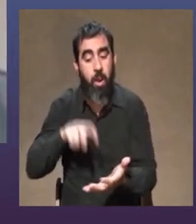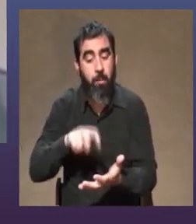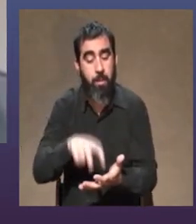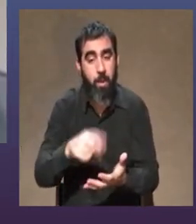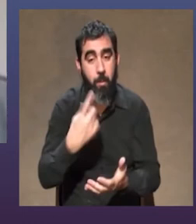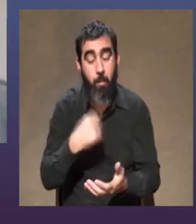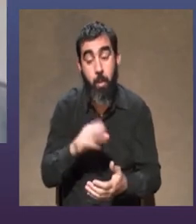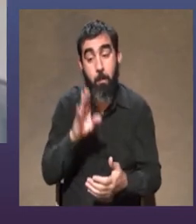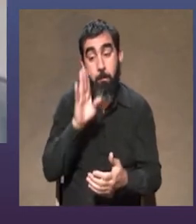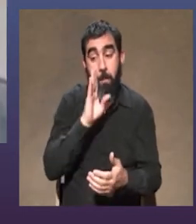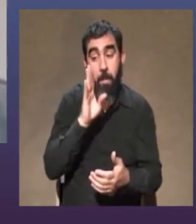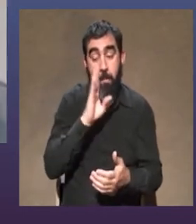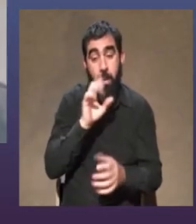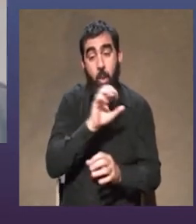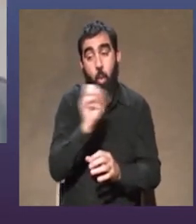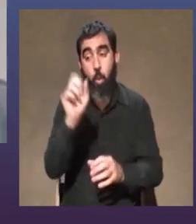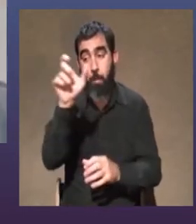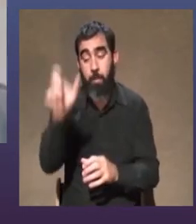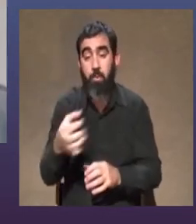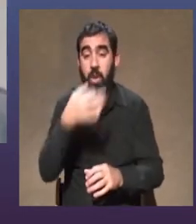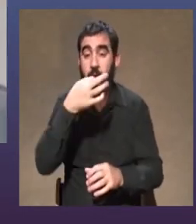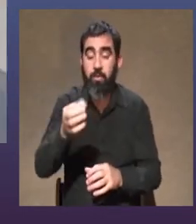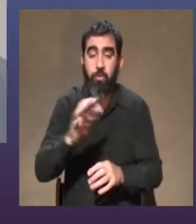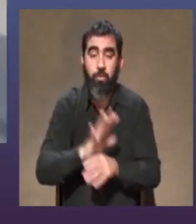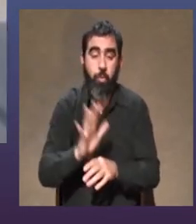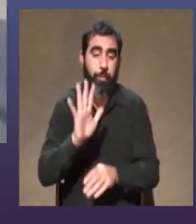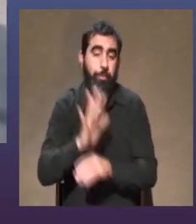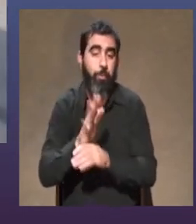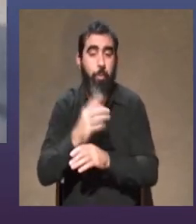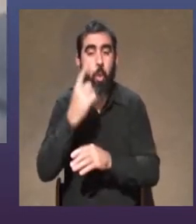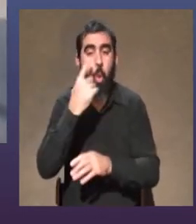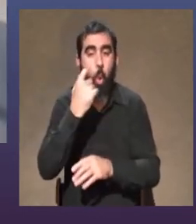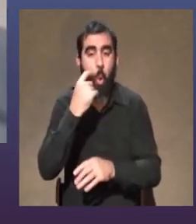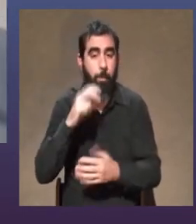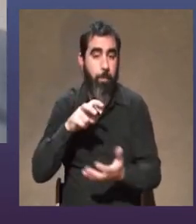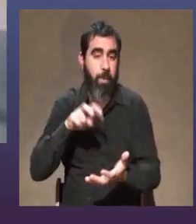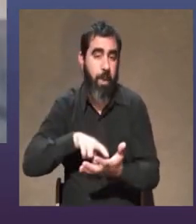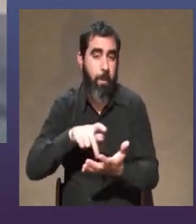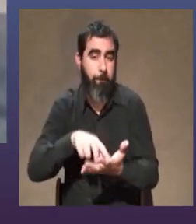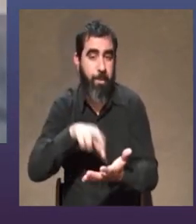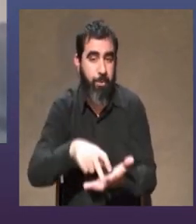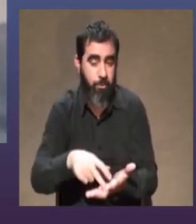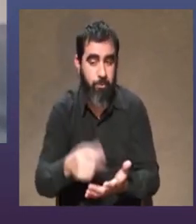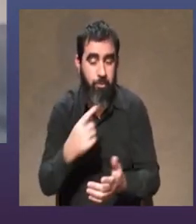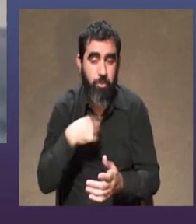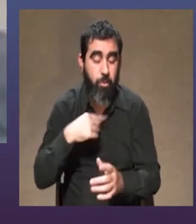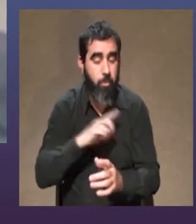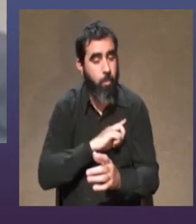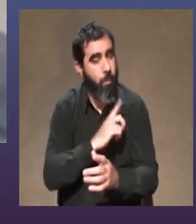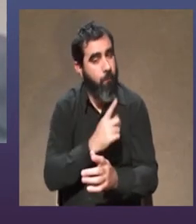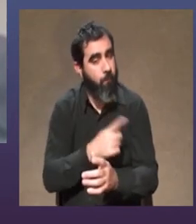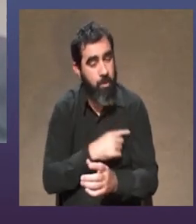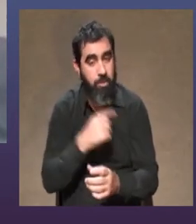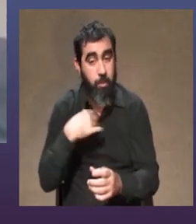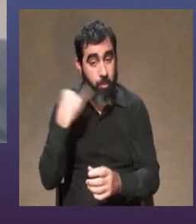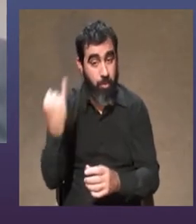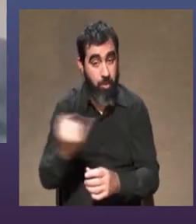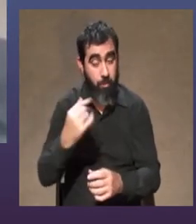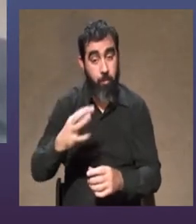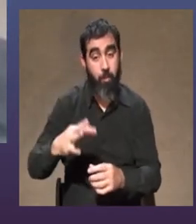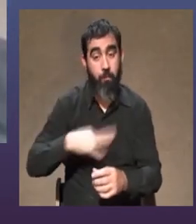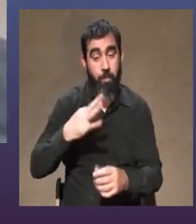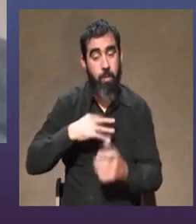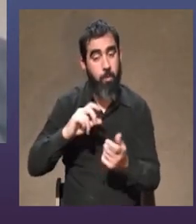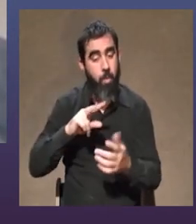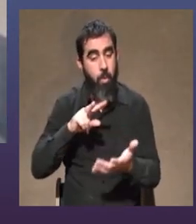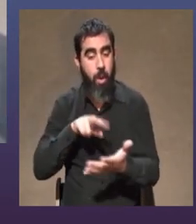madre y un montón de otras personas decían que tenía una forma masculina de moverme entonces hice mucho esfuerzo durante mucho tiempo de mi vida como por